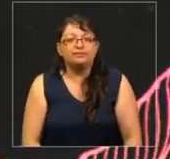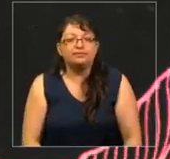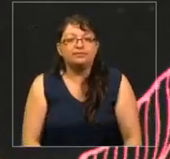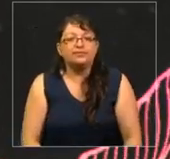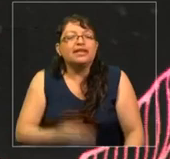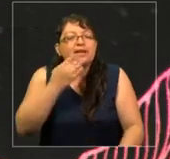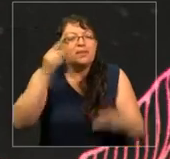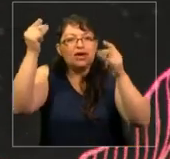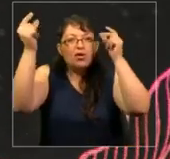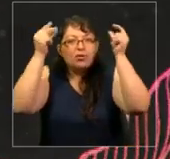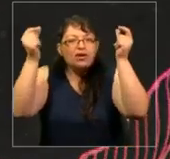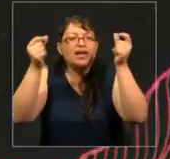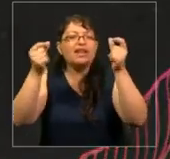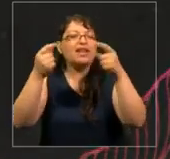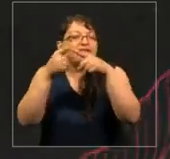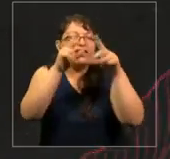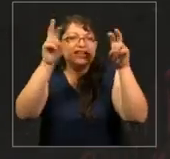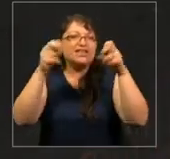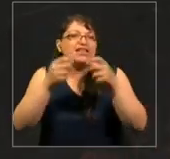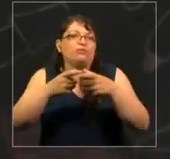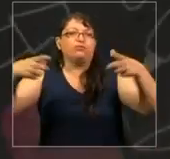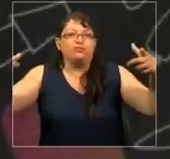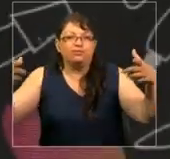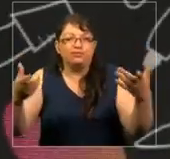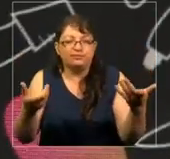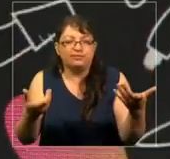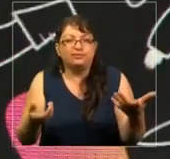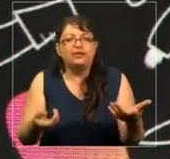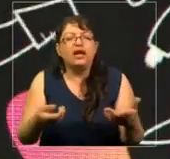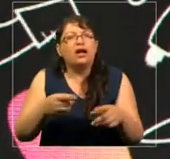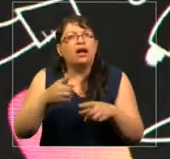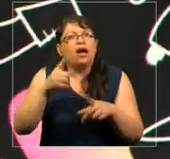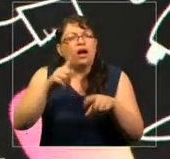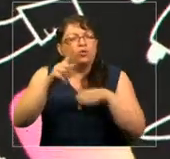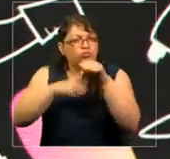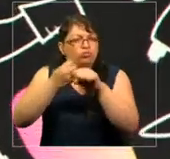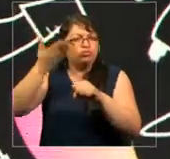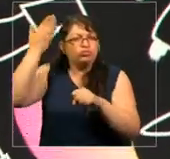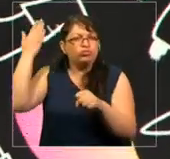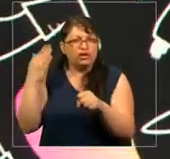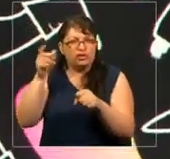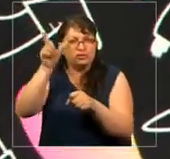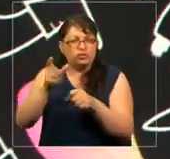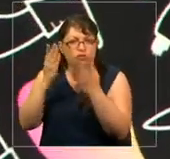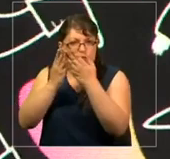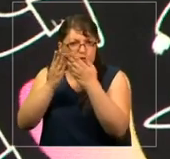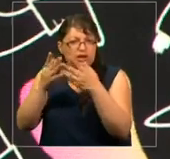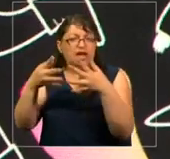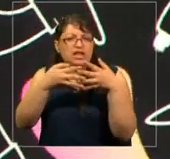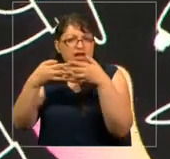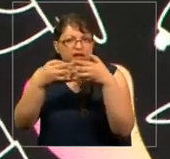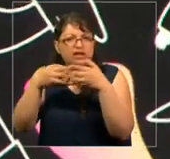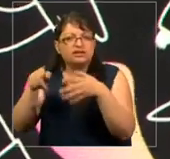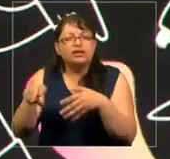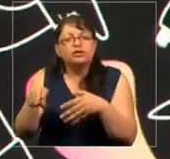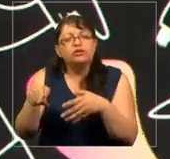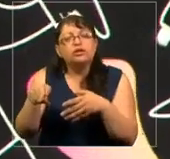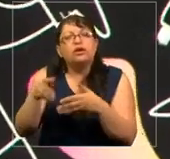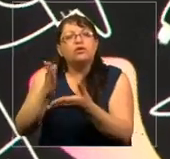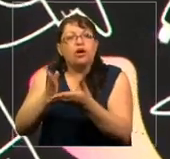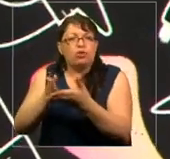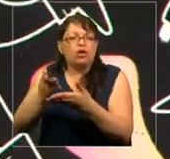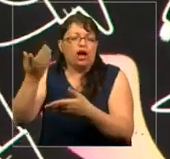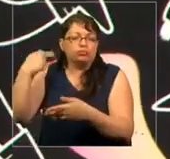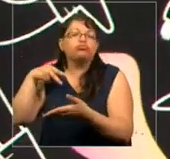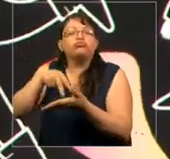ideas de todo. Hace algunos años, un estudiante estadounidense en una escuela donde yo